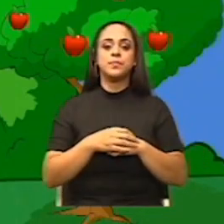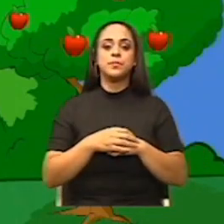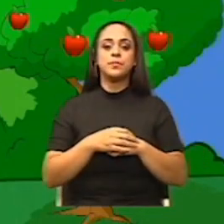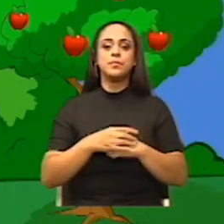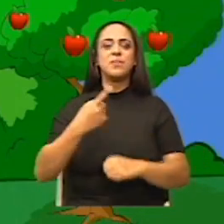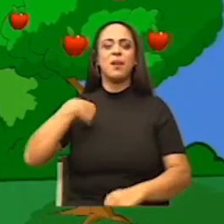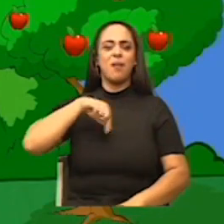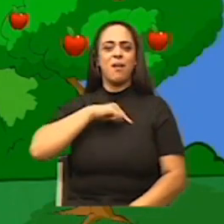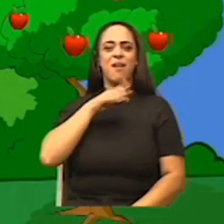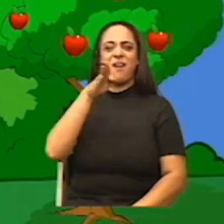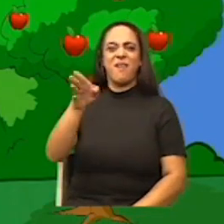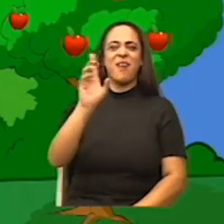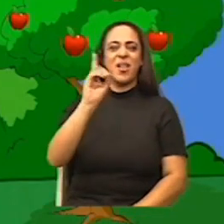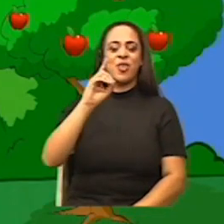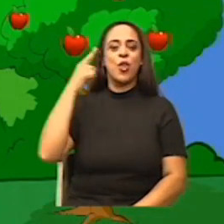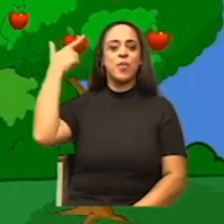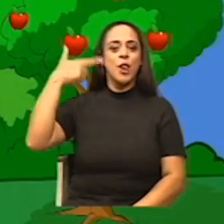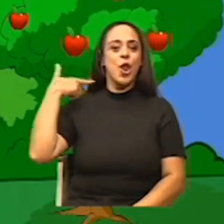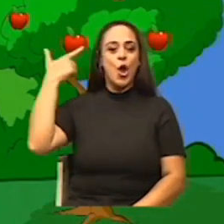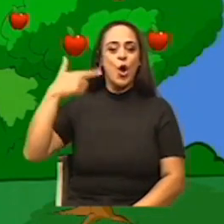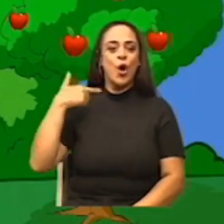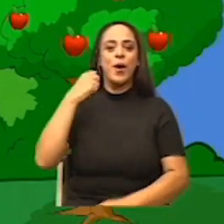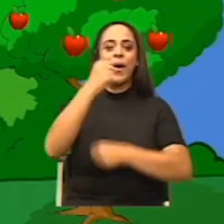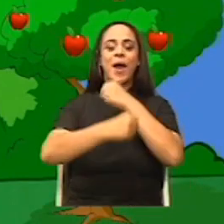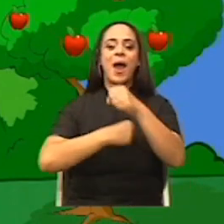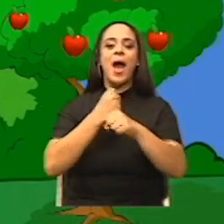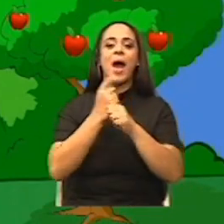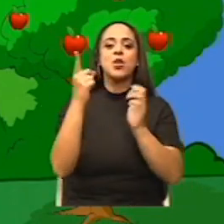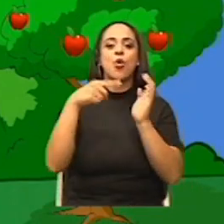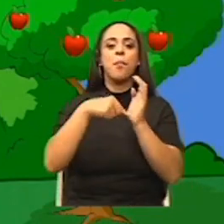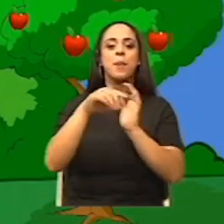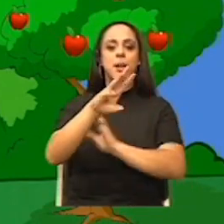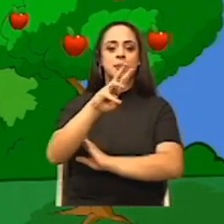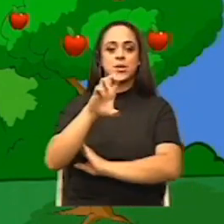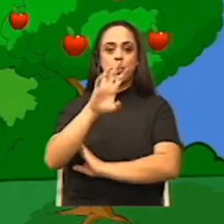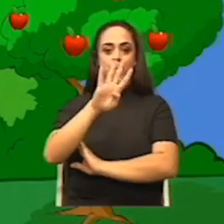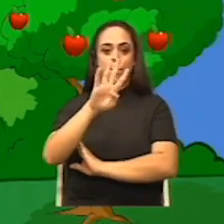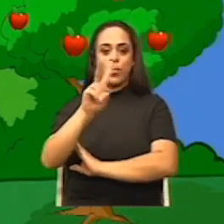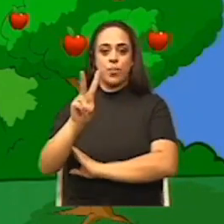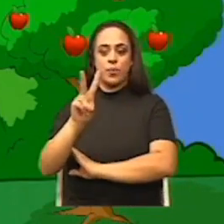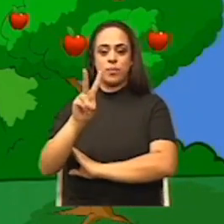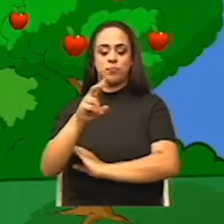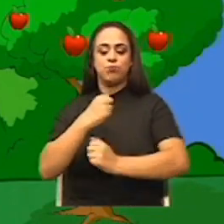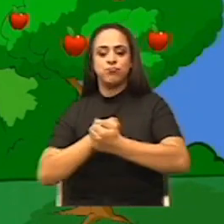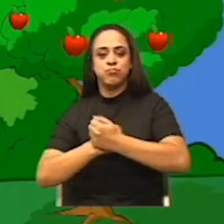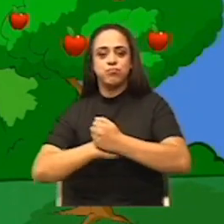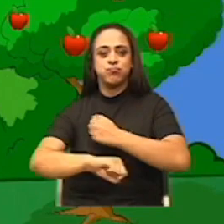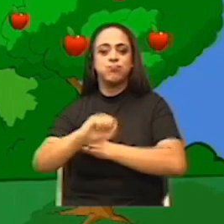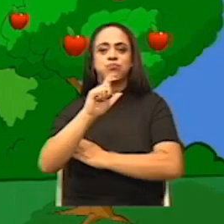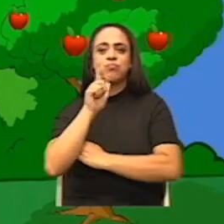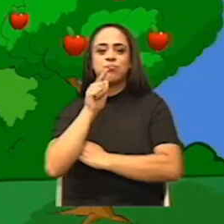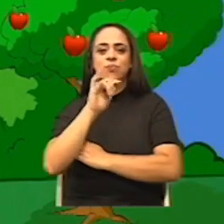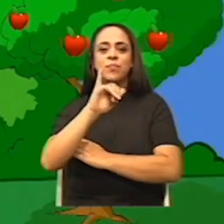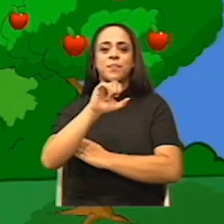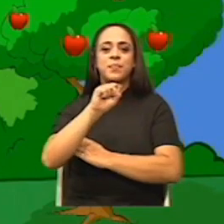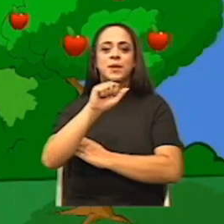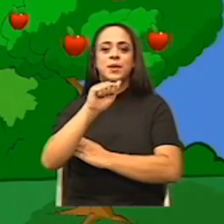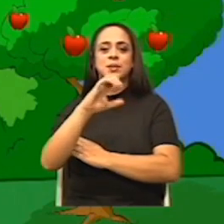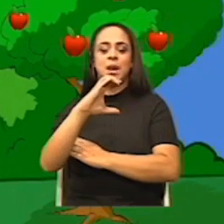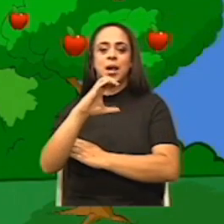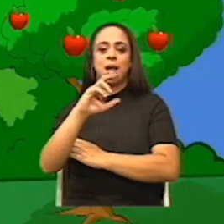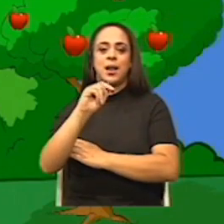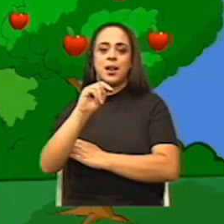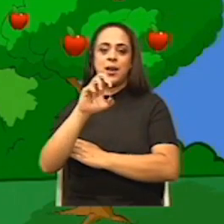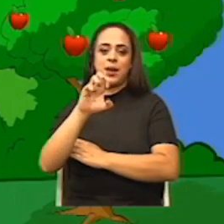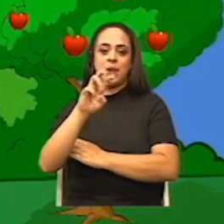Londres, al año 1642, donde nació Isaac Newton. Isaac Newton fue un